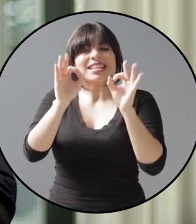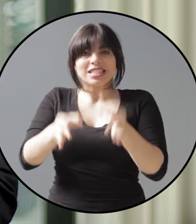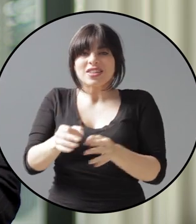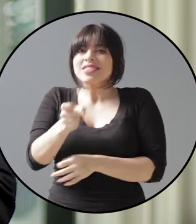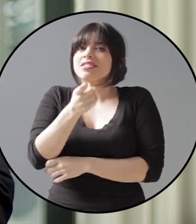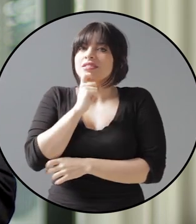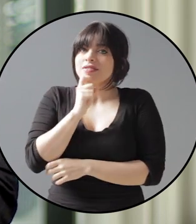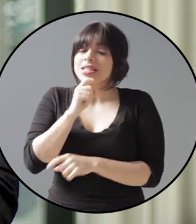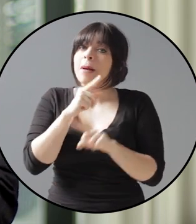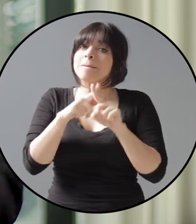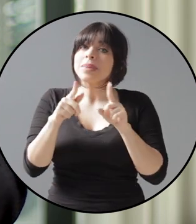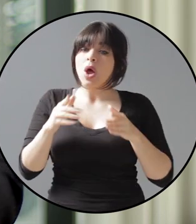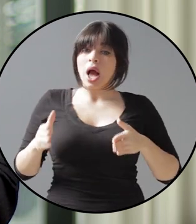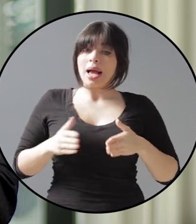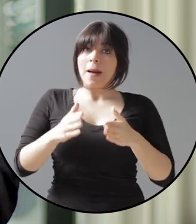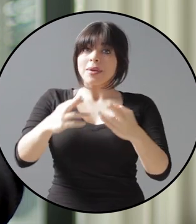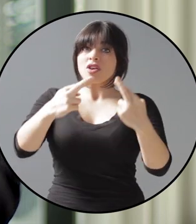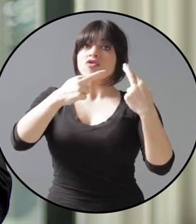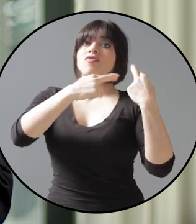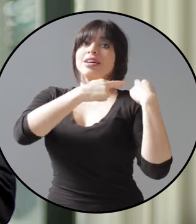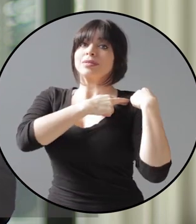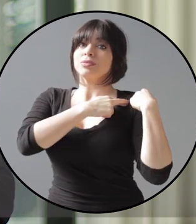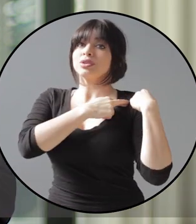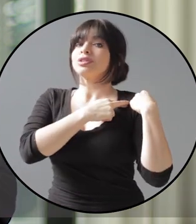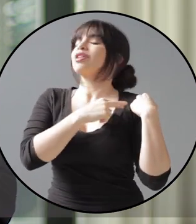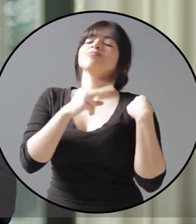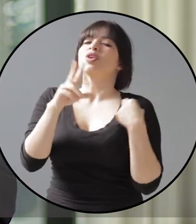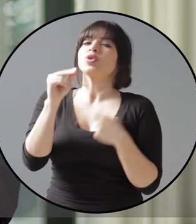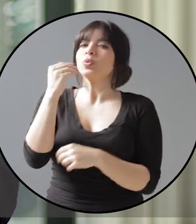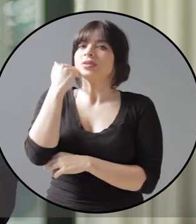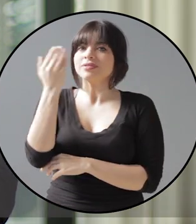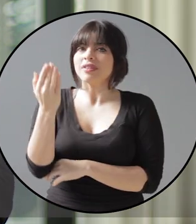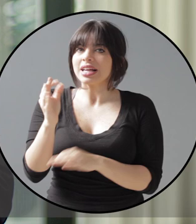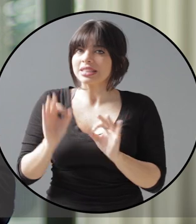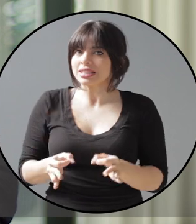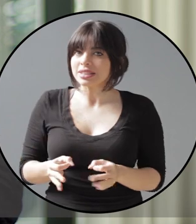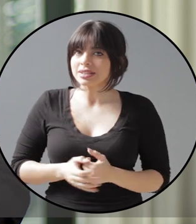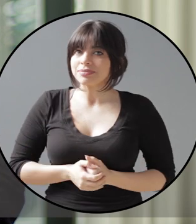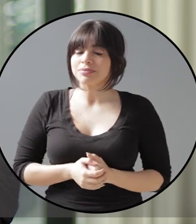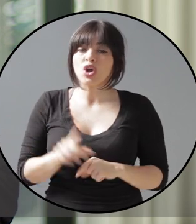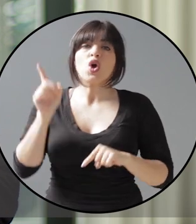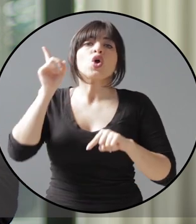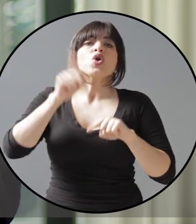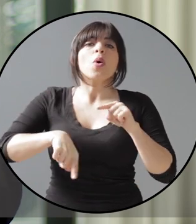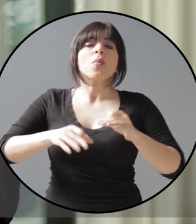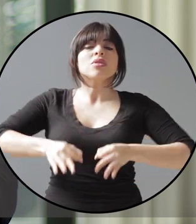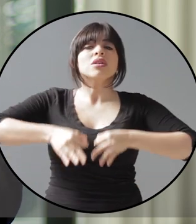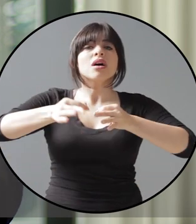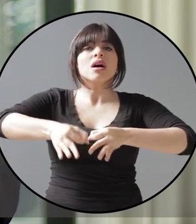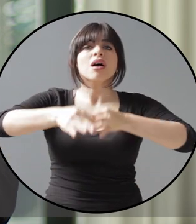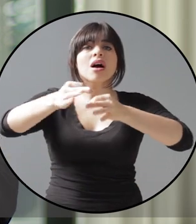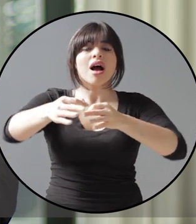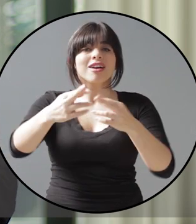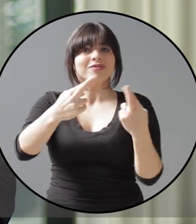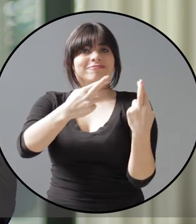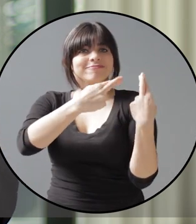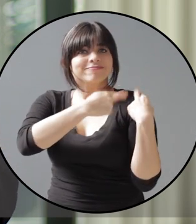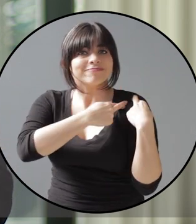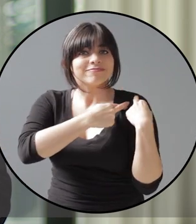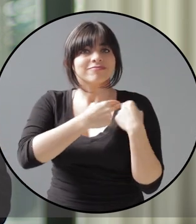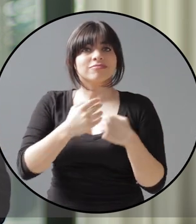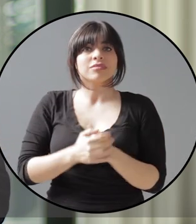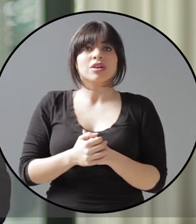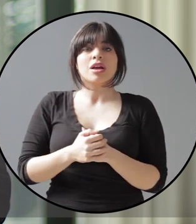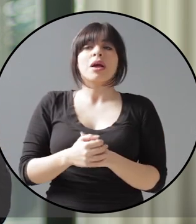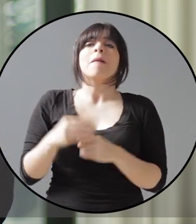decisiones difíciles, pero el camino de la responsabilidad no es el de las decisiones fáciles. No podemos postergar las